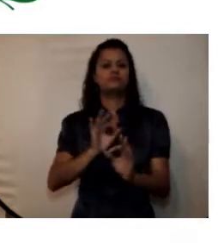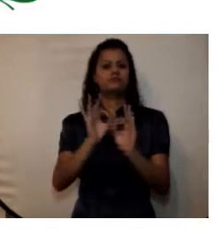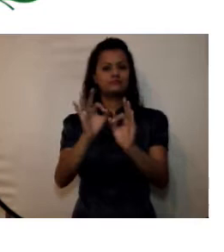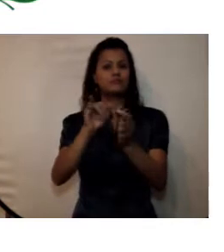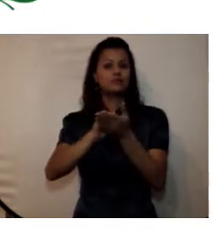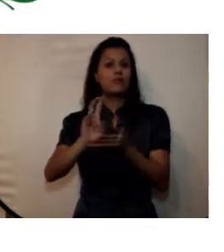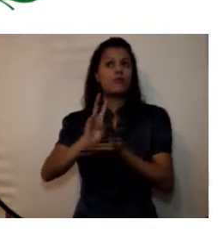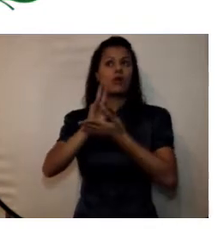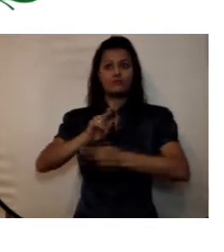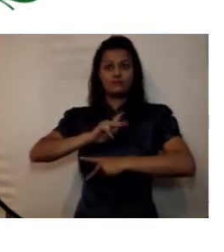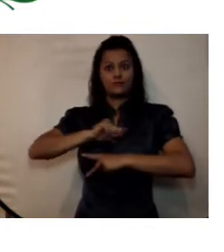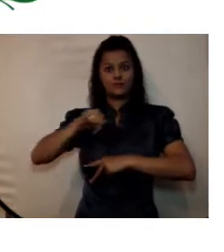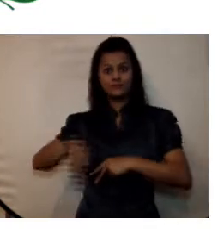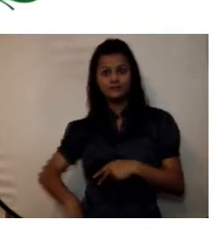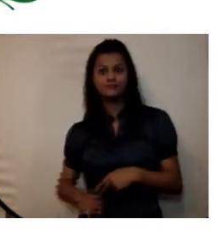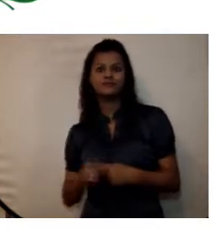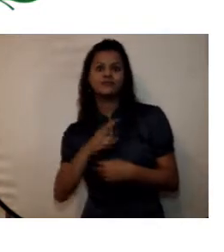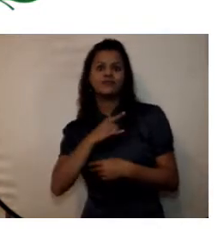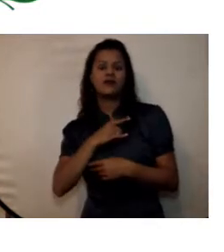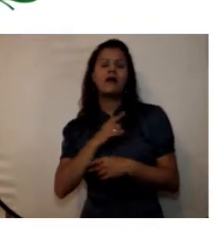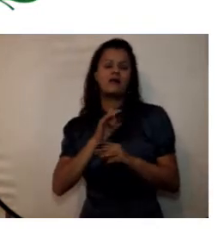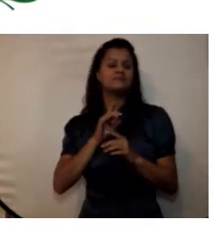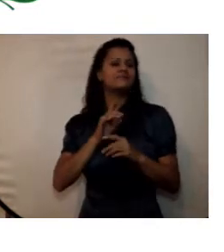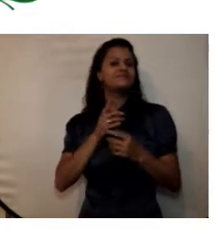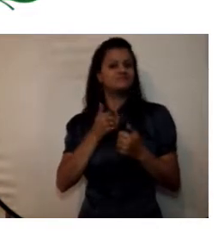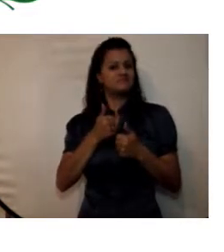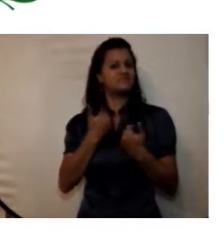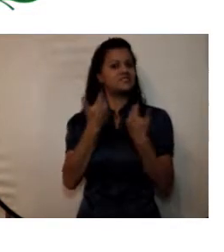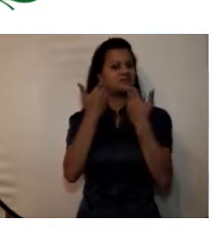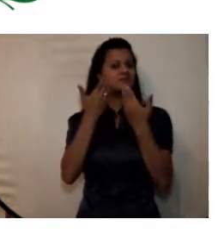podríamos pensar en una universidad de largo plazo siguiente